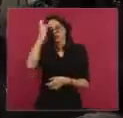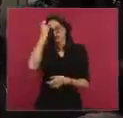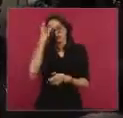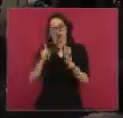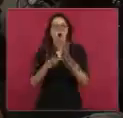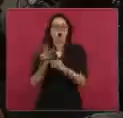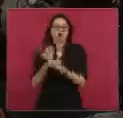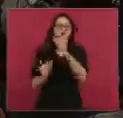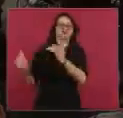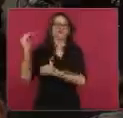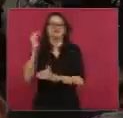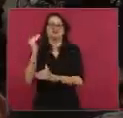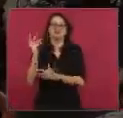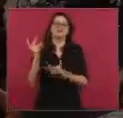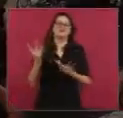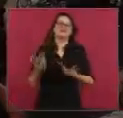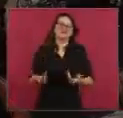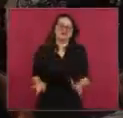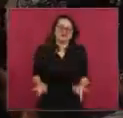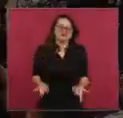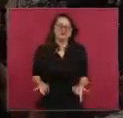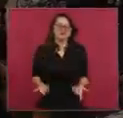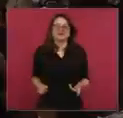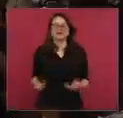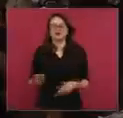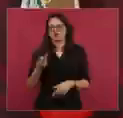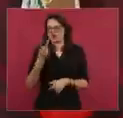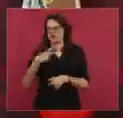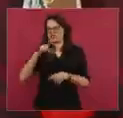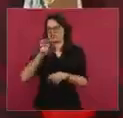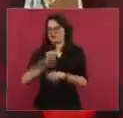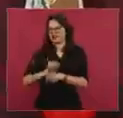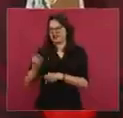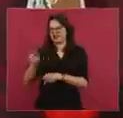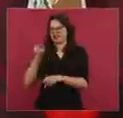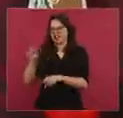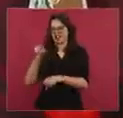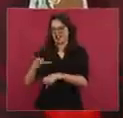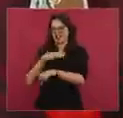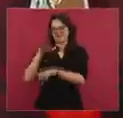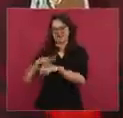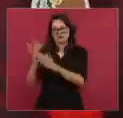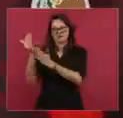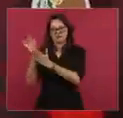a él le fue mal y a nosotros no fue bien, pero